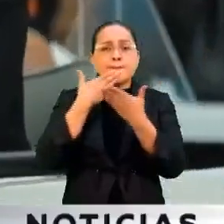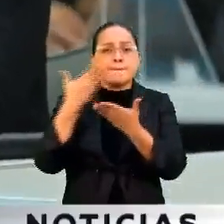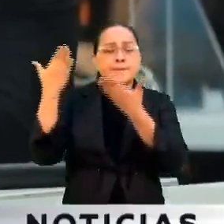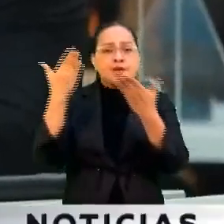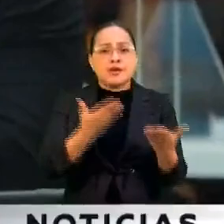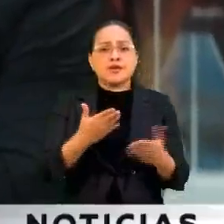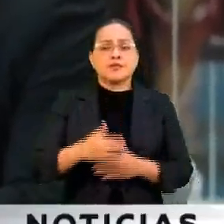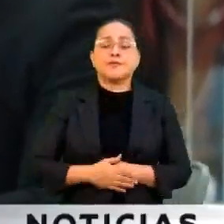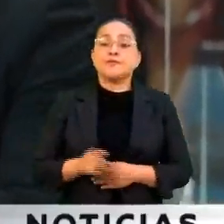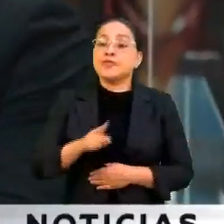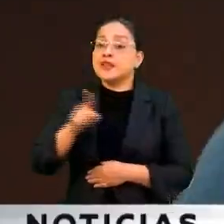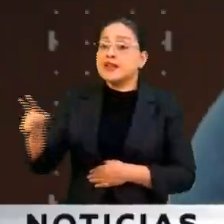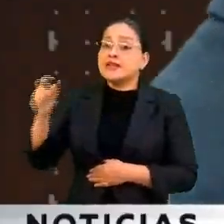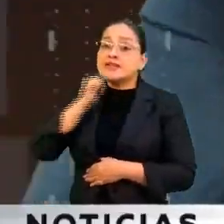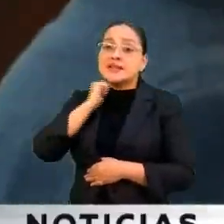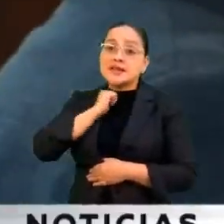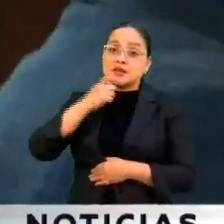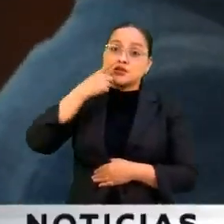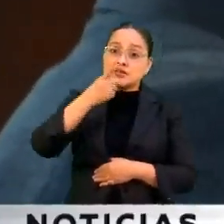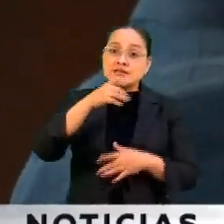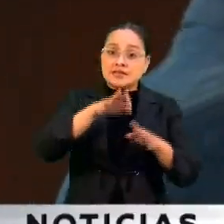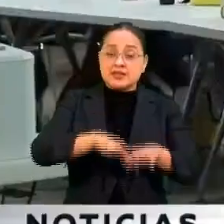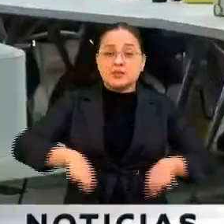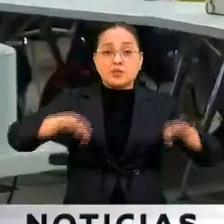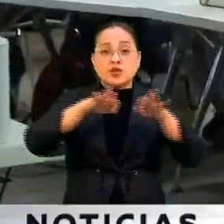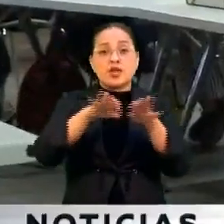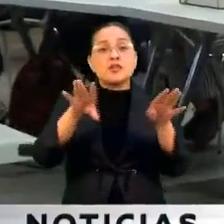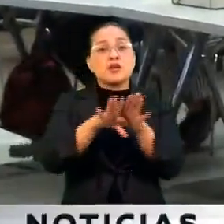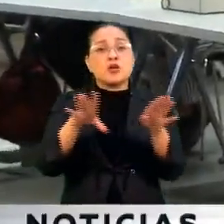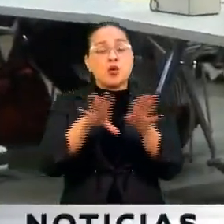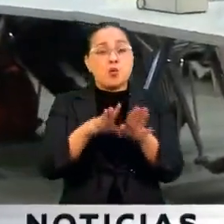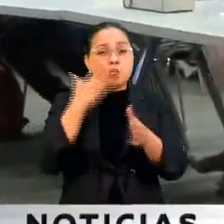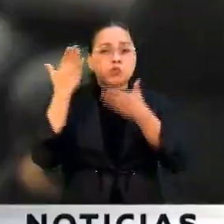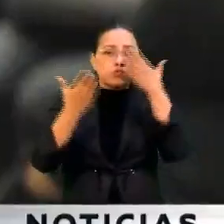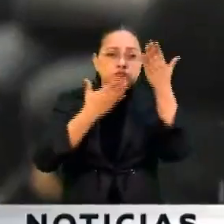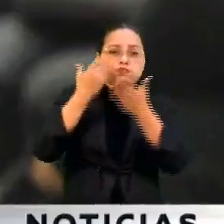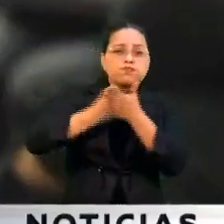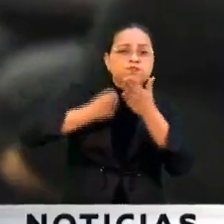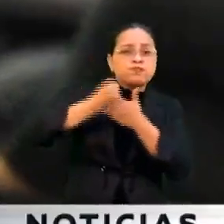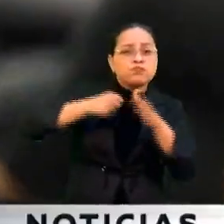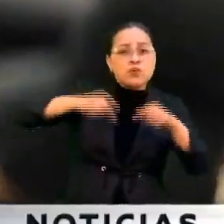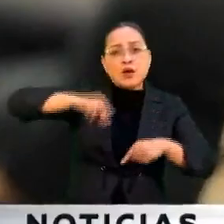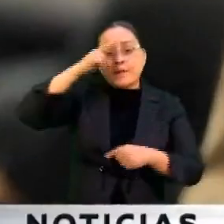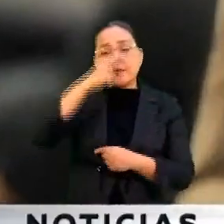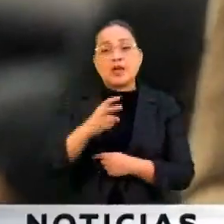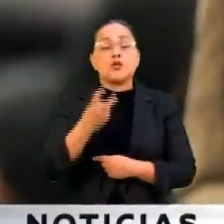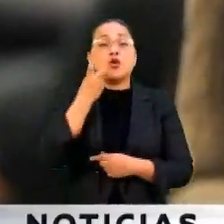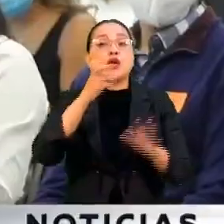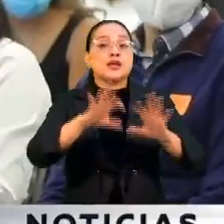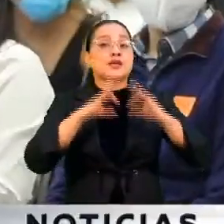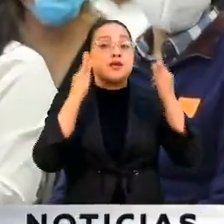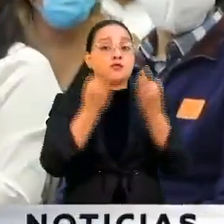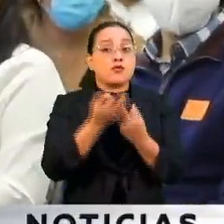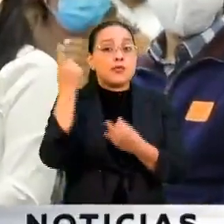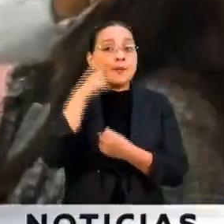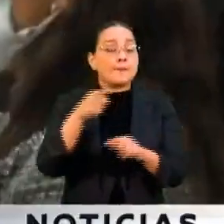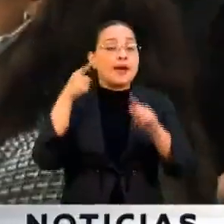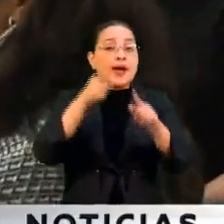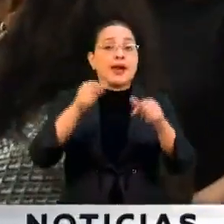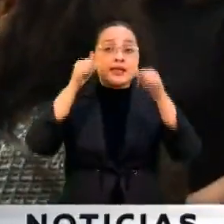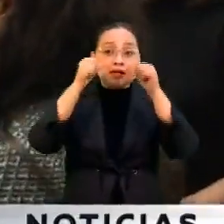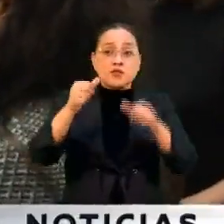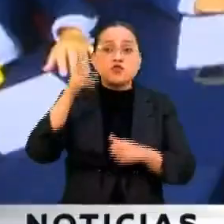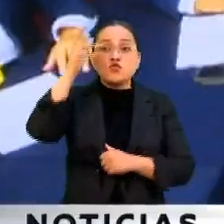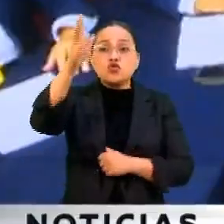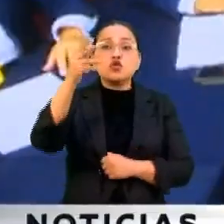reiteraron la importancia de la preparación para impulsar el desarrollo de México. Recordaron que este taller es una plataforma para tener a los futuros asambleístas.